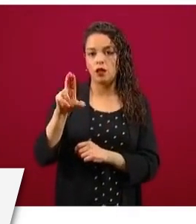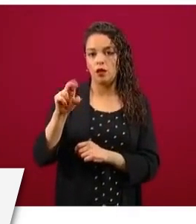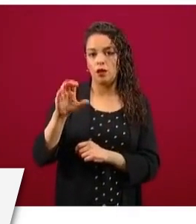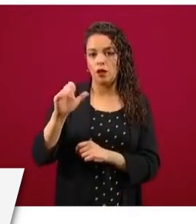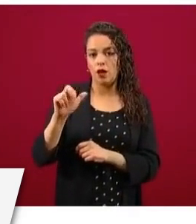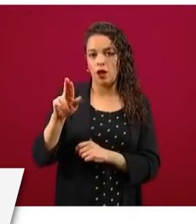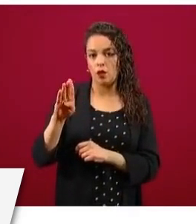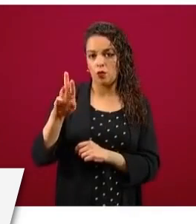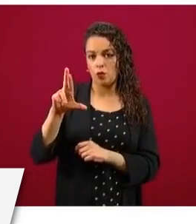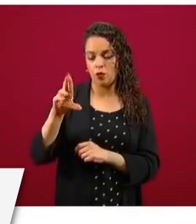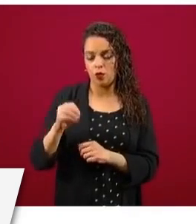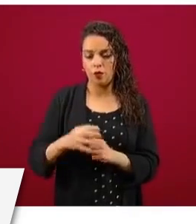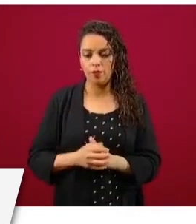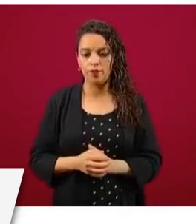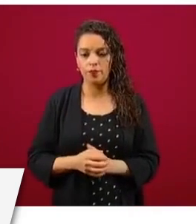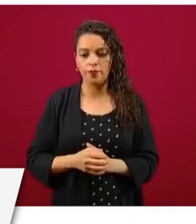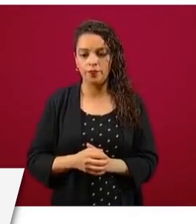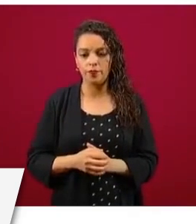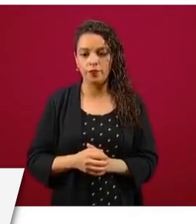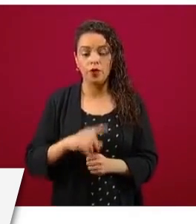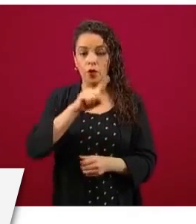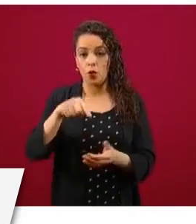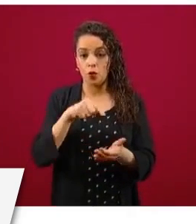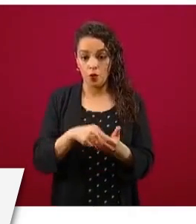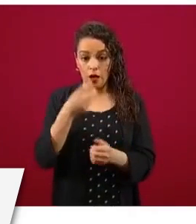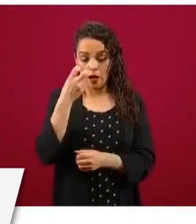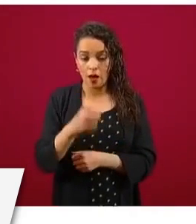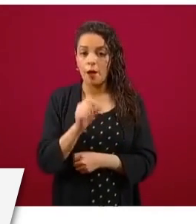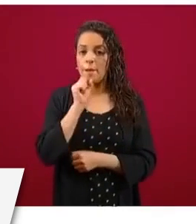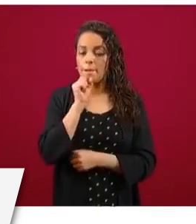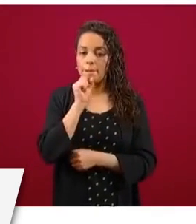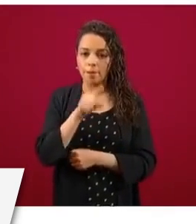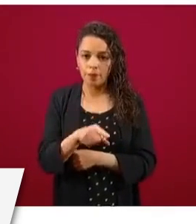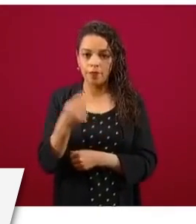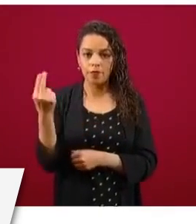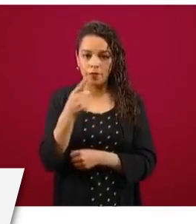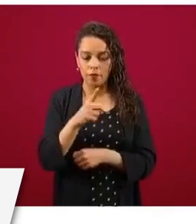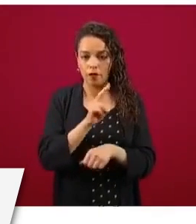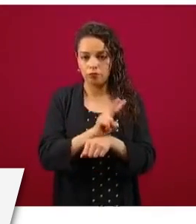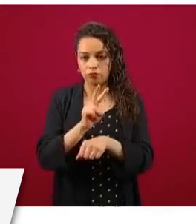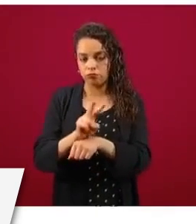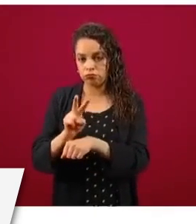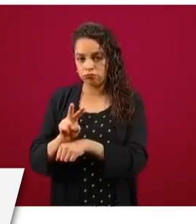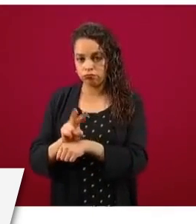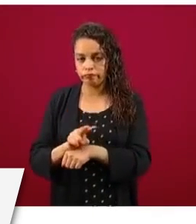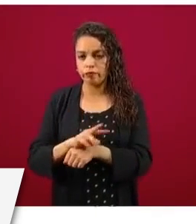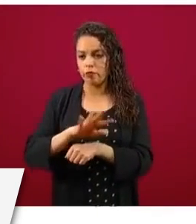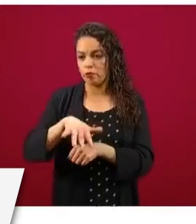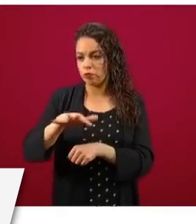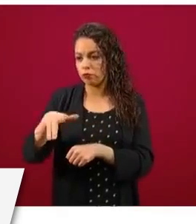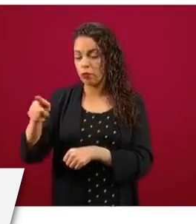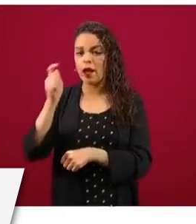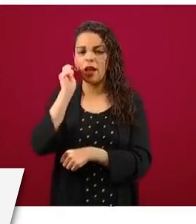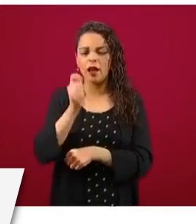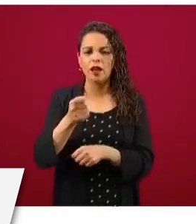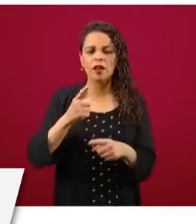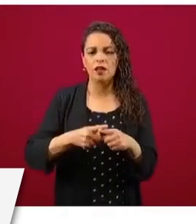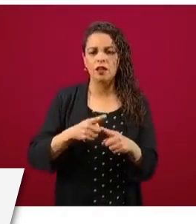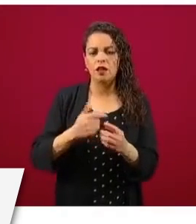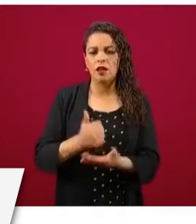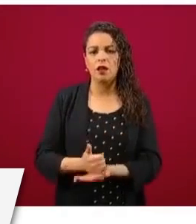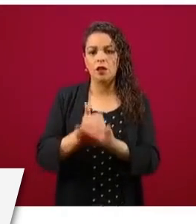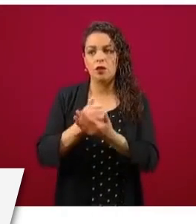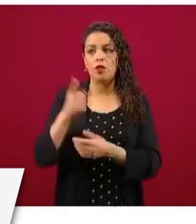localización de puntos de extracción de hidrocarburo mediante el alertamiento búsqueda, que esto nos auxilia Pemex, nos da la